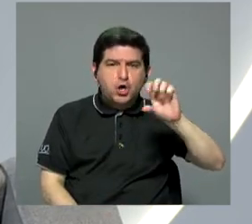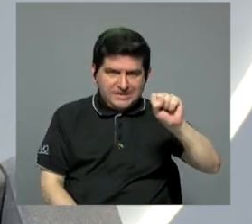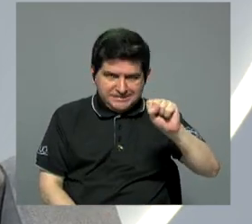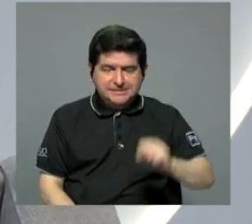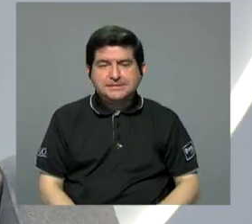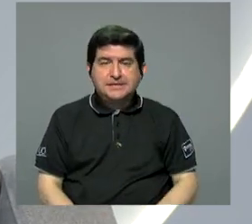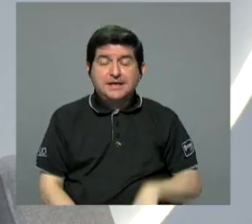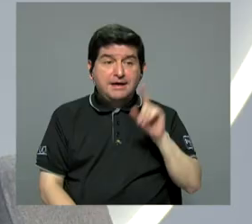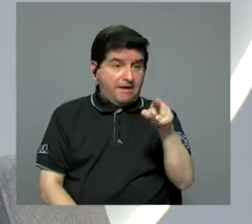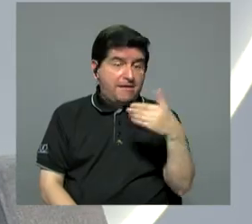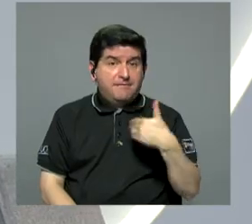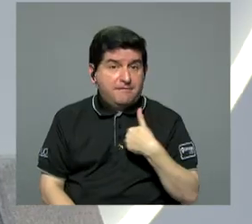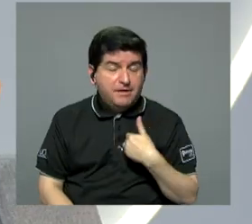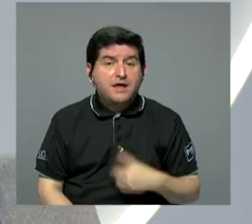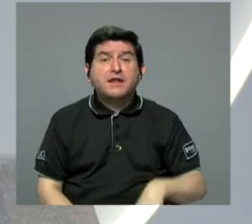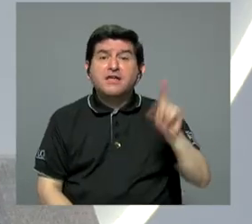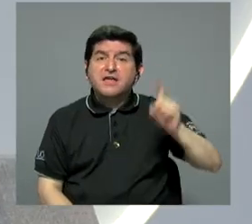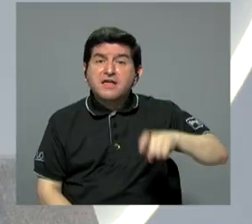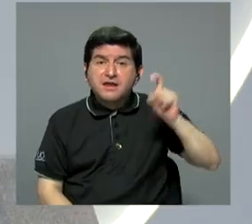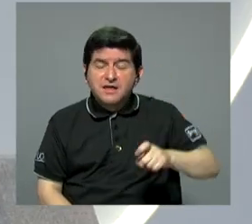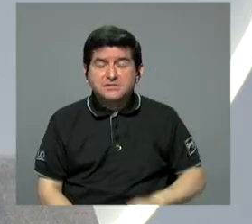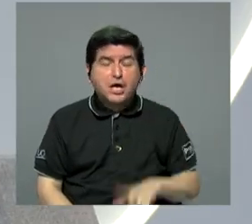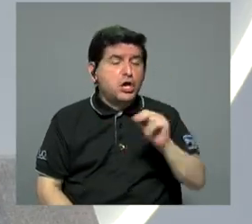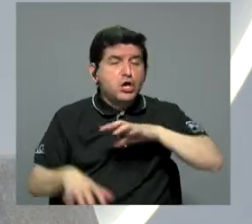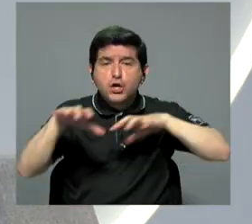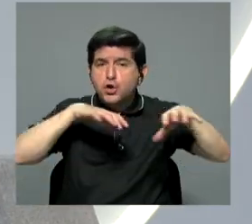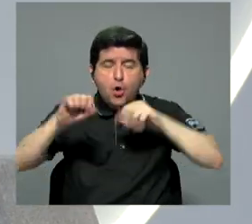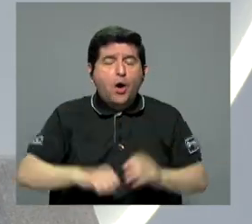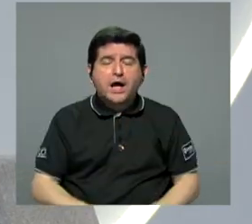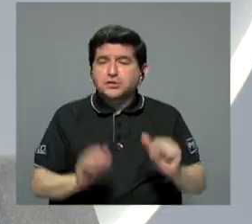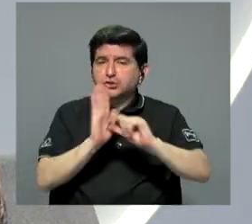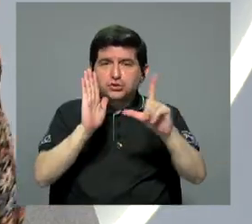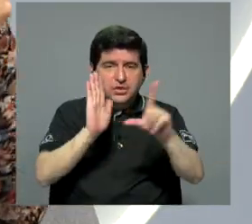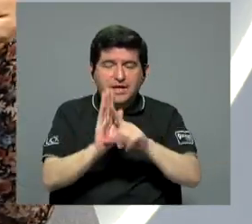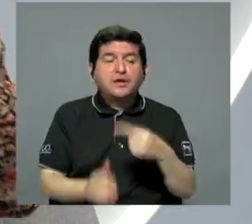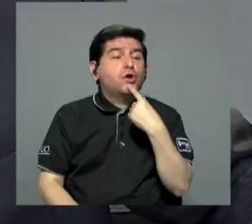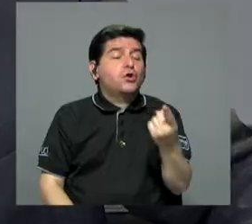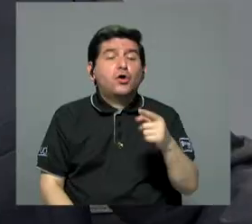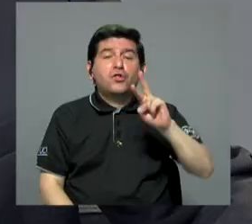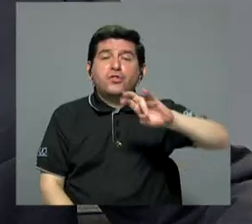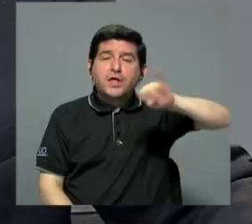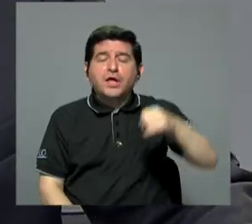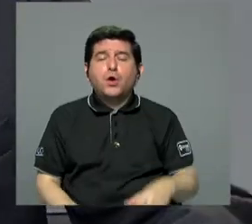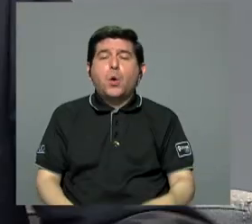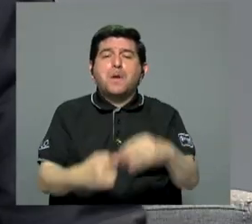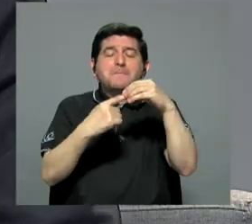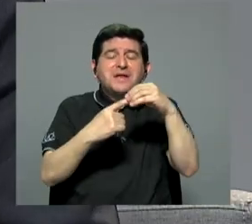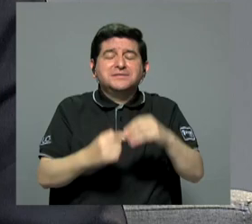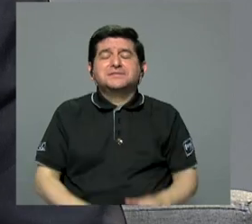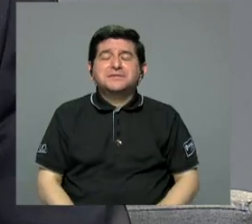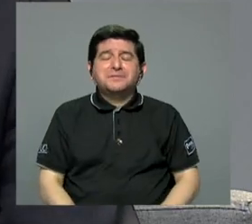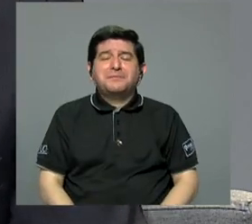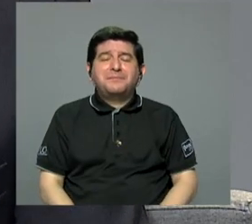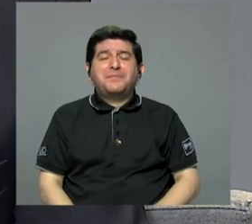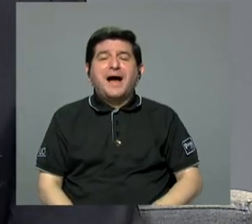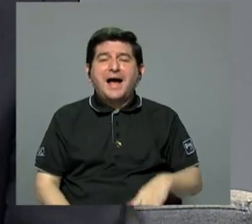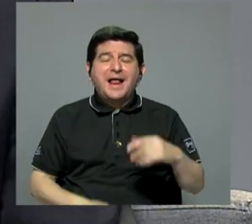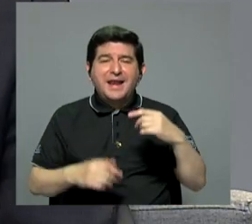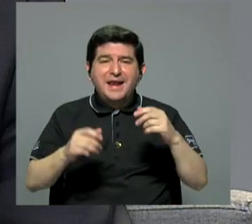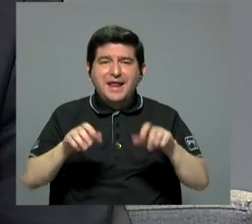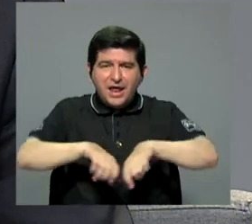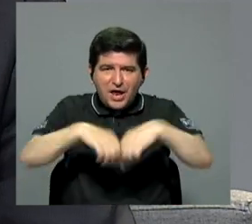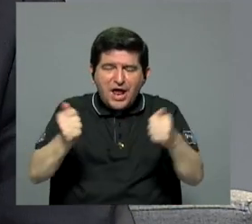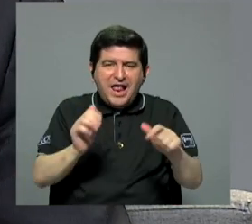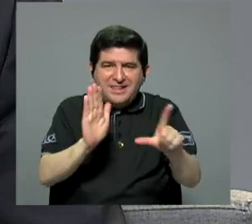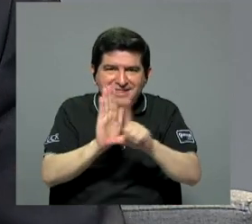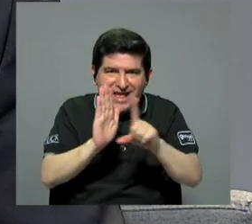que se tiene con ella, y que se requiere, y que no han habido acciones por parte de las autoridades. Lo Roland, el principal delincuente en Costa Rica, eso lo digo yo,